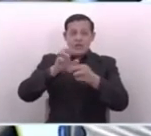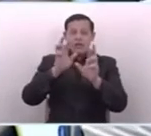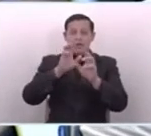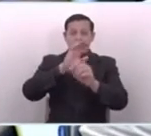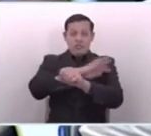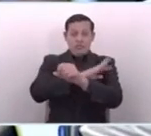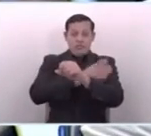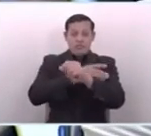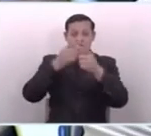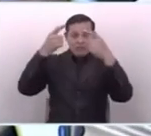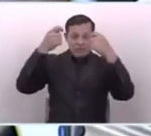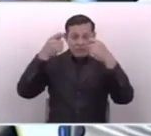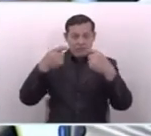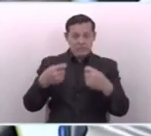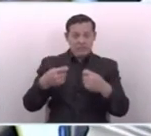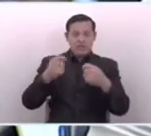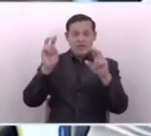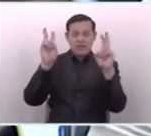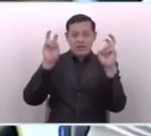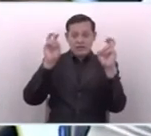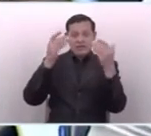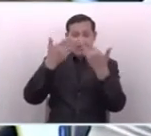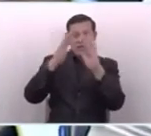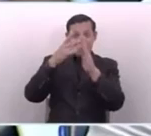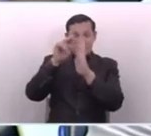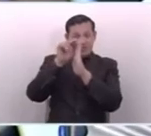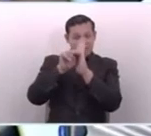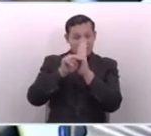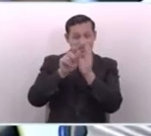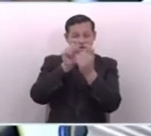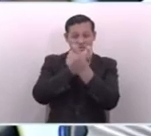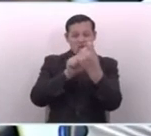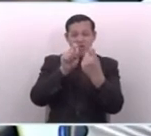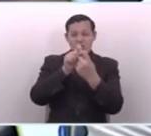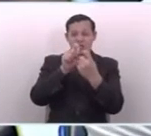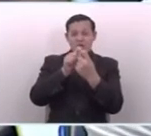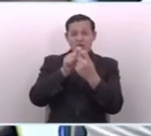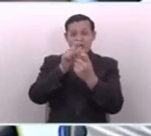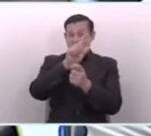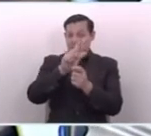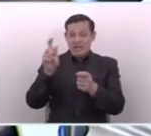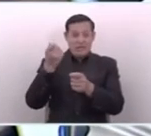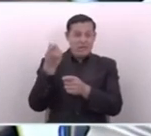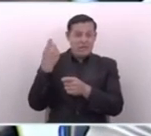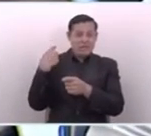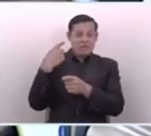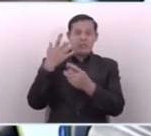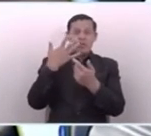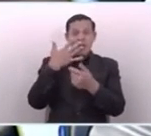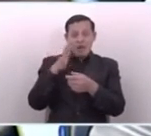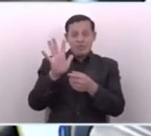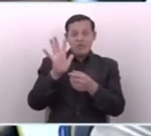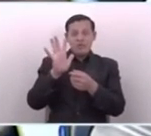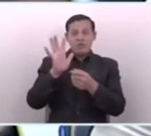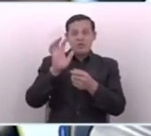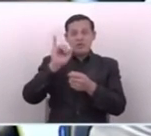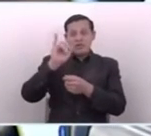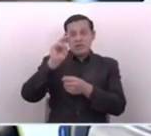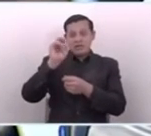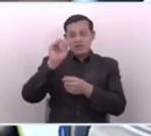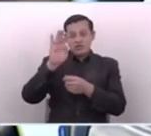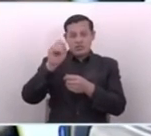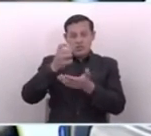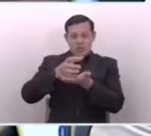presupuestarios, el tema de otras medidas puntuales como la semana pasada, por ejemplo, alrededor de los insumos.